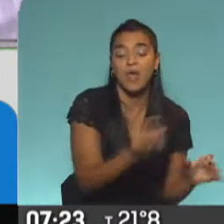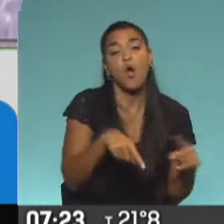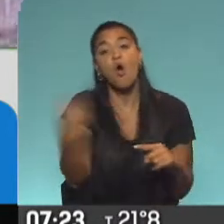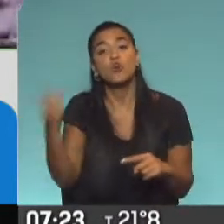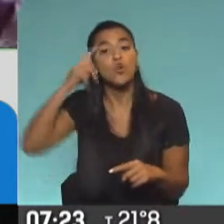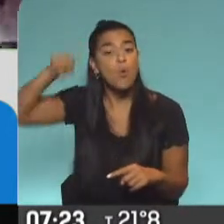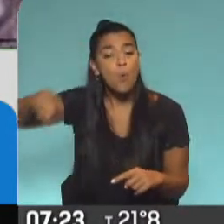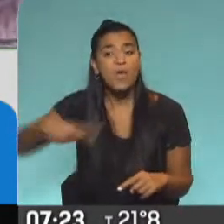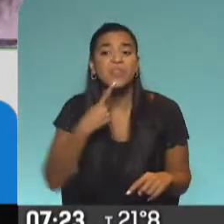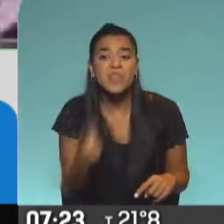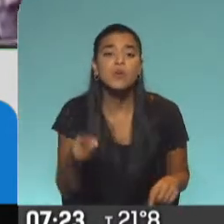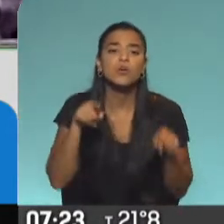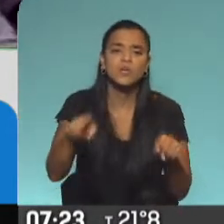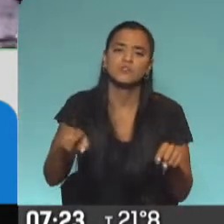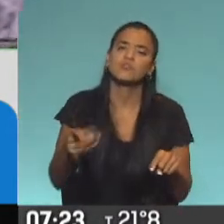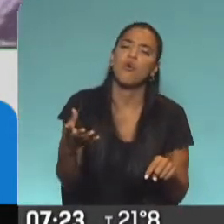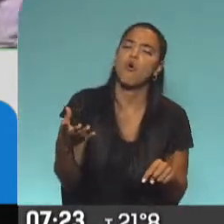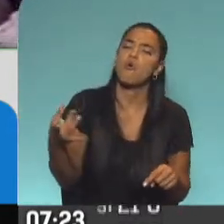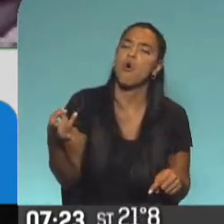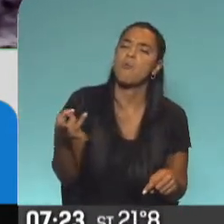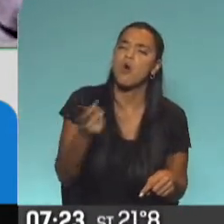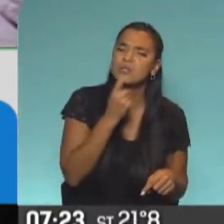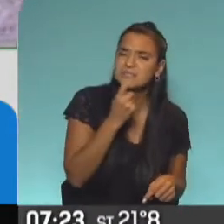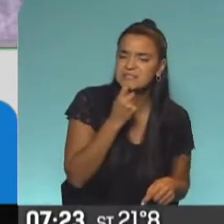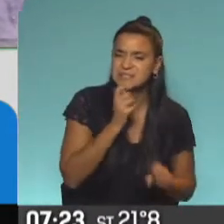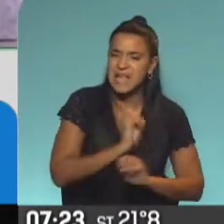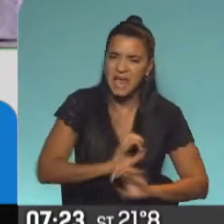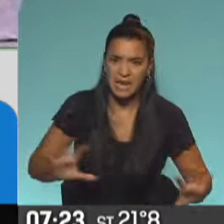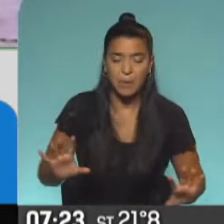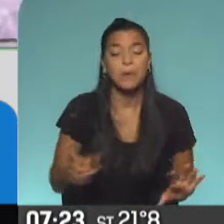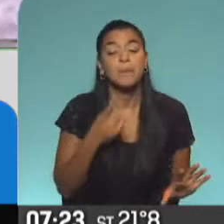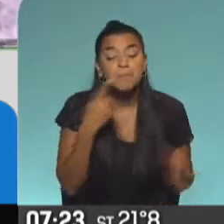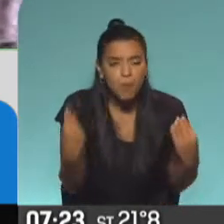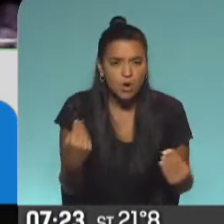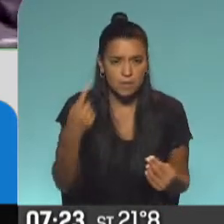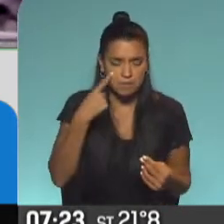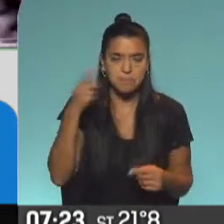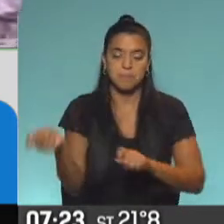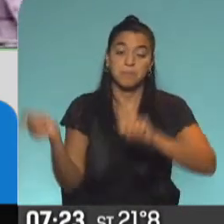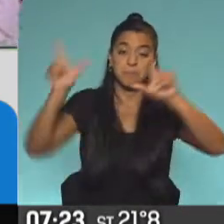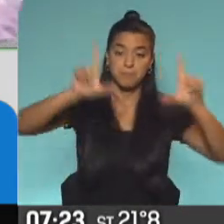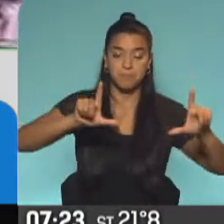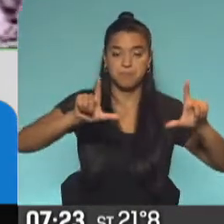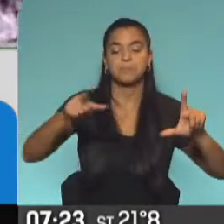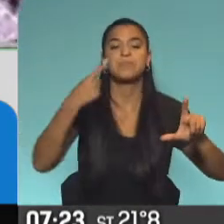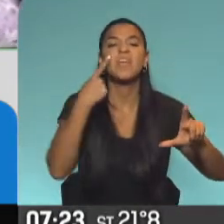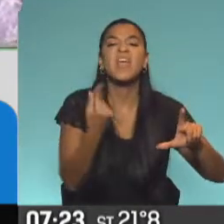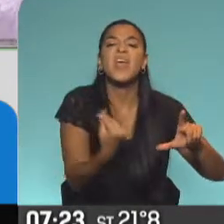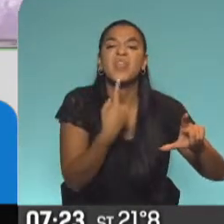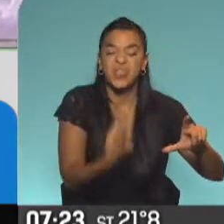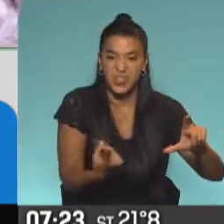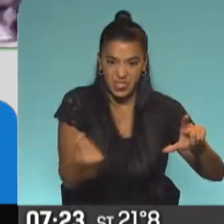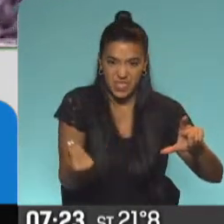dijo, incluso, que trataba de una broma macabra, una broma absurda. ¿Por qué? Mirá, mirá, vos sabés estas placas, qué es lo que dice